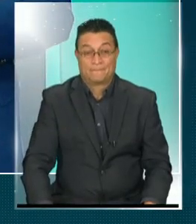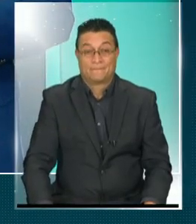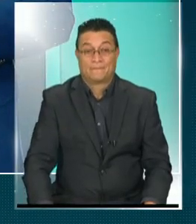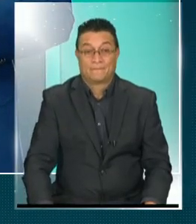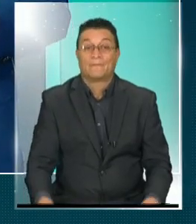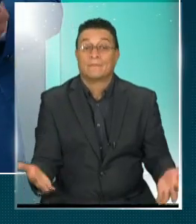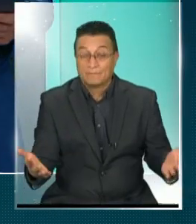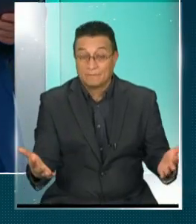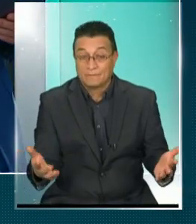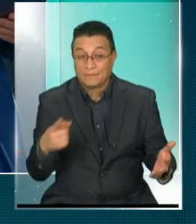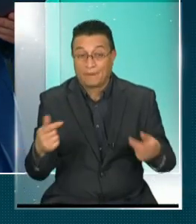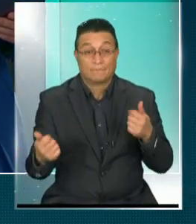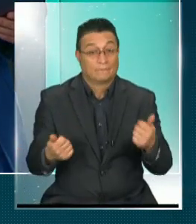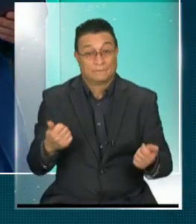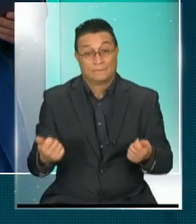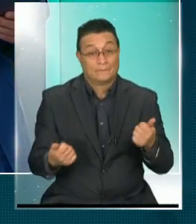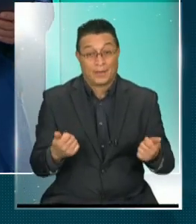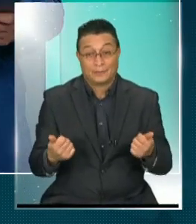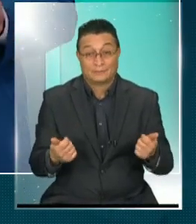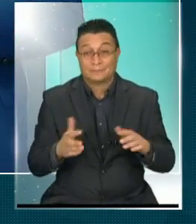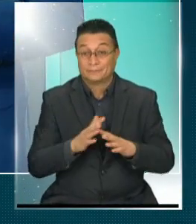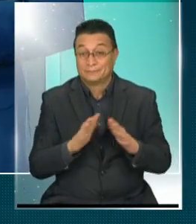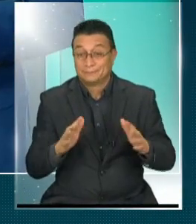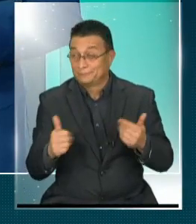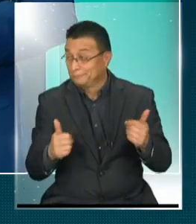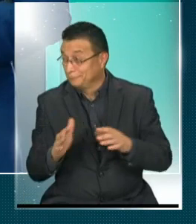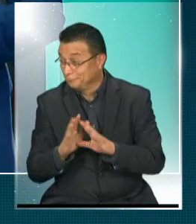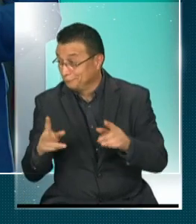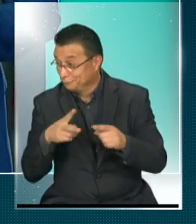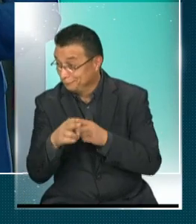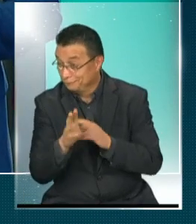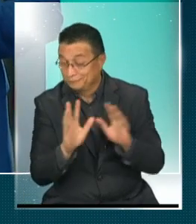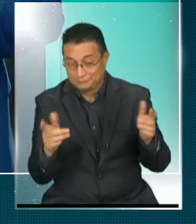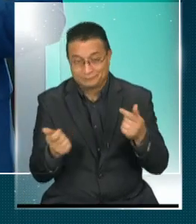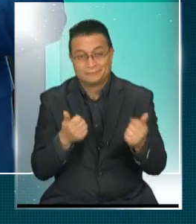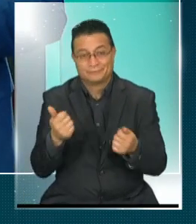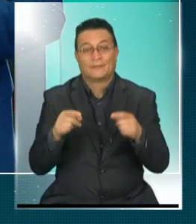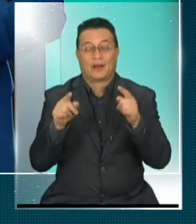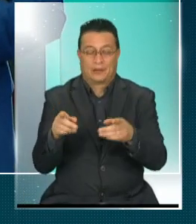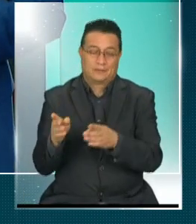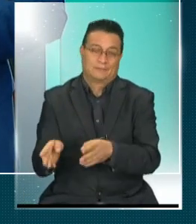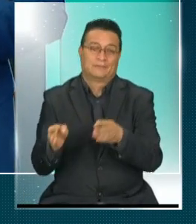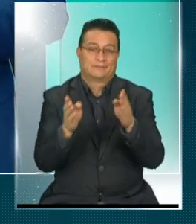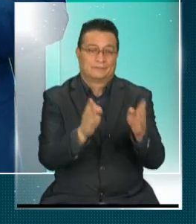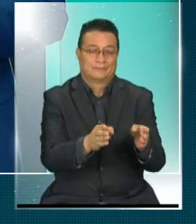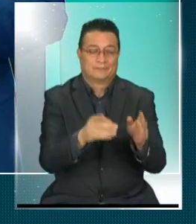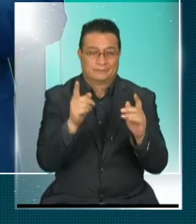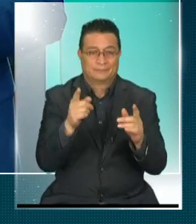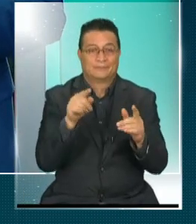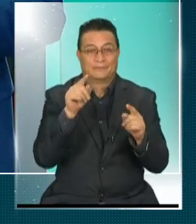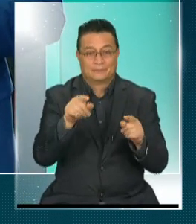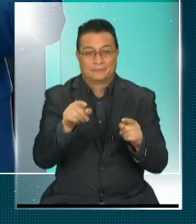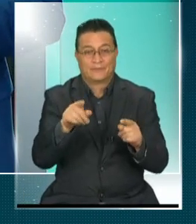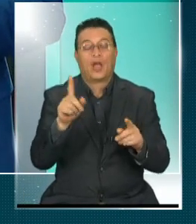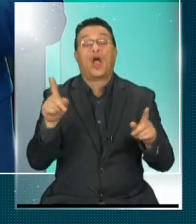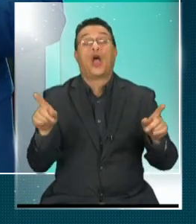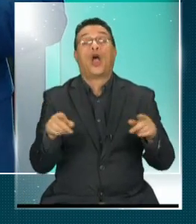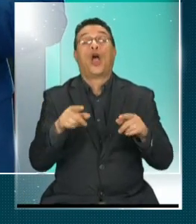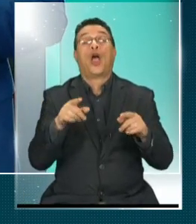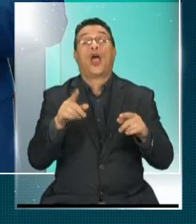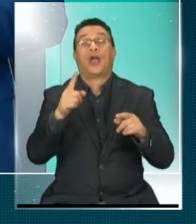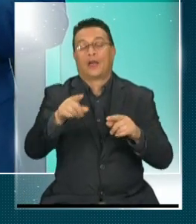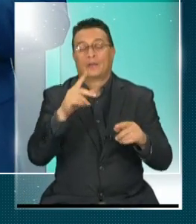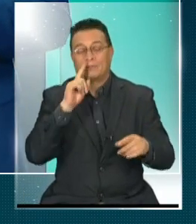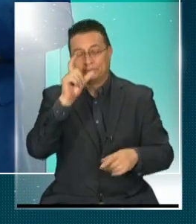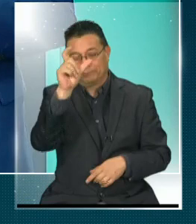¿Qué? Estamos bailando ahí, Luis Dimas. Es que no, Luis Dimas y además la seña, la cortina musical de nuestra